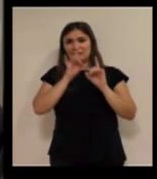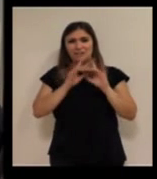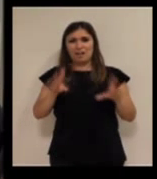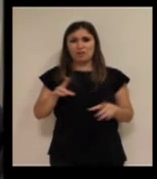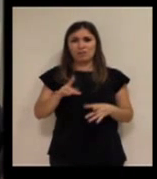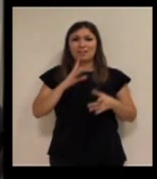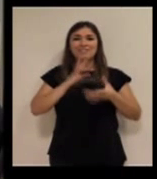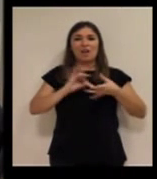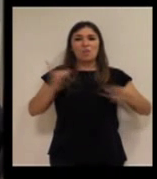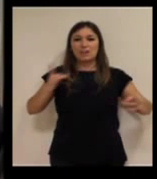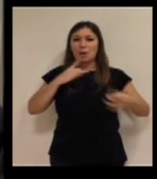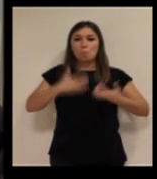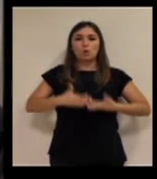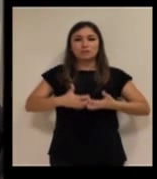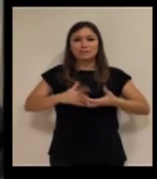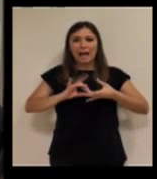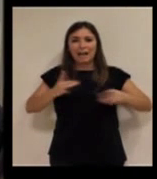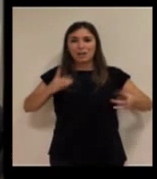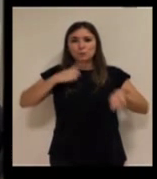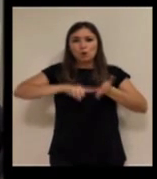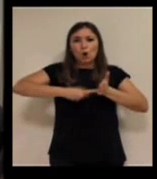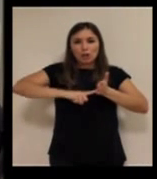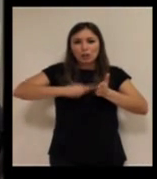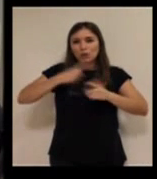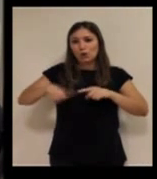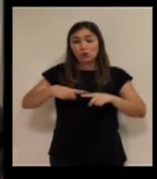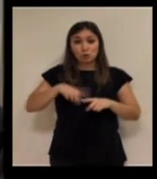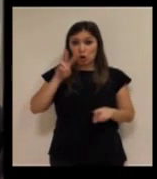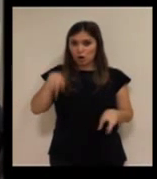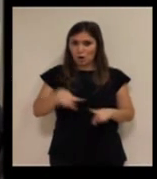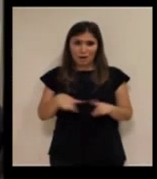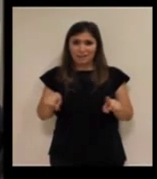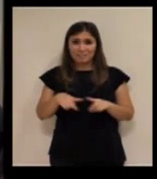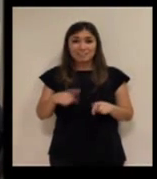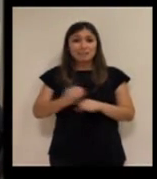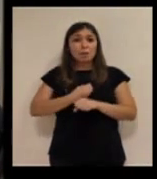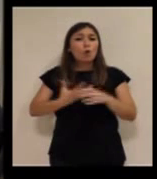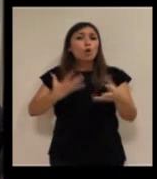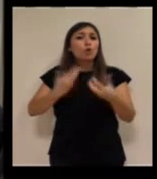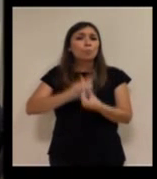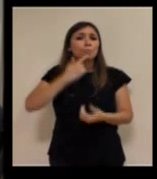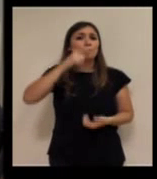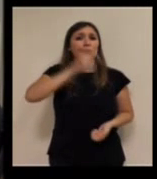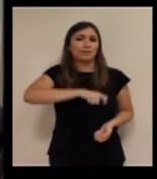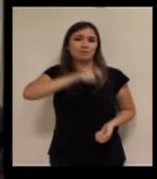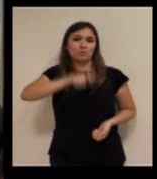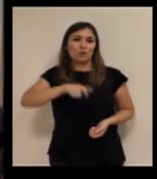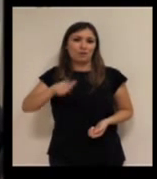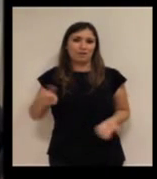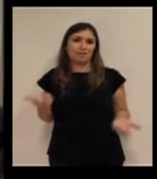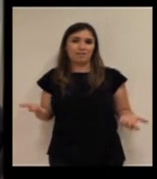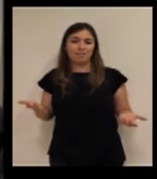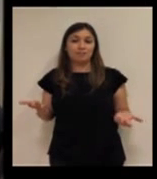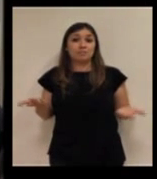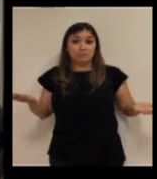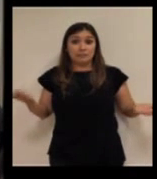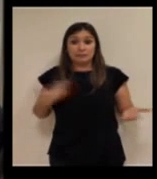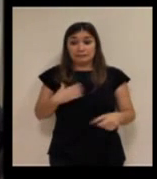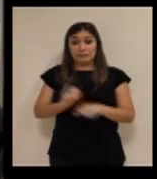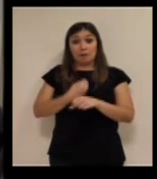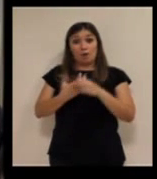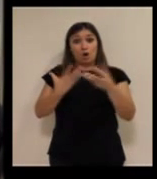ha quedado claro que no trabajamos en una cadena de montaje ni haciendo tornillos y muchísimo menos trabajamos con personas y al final